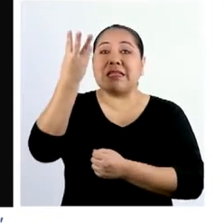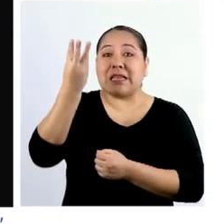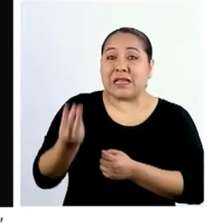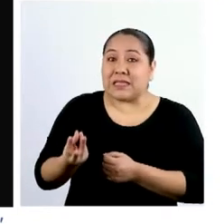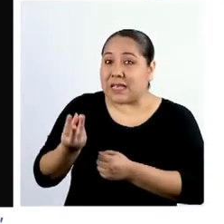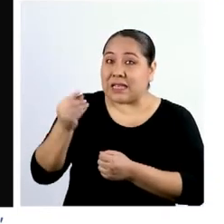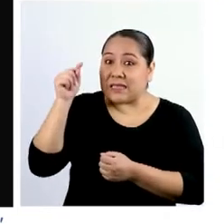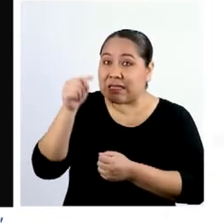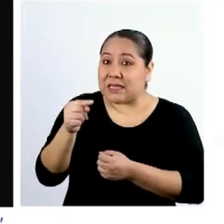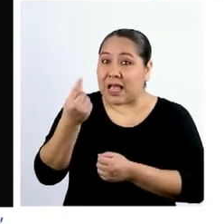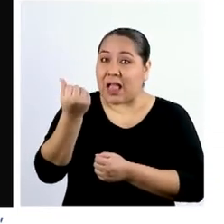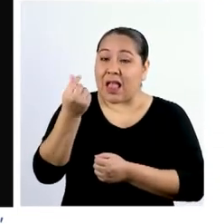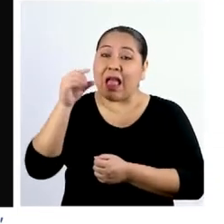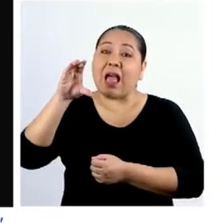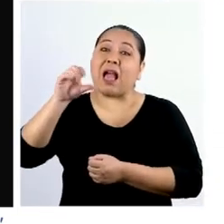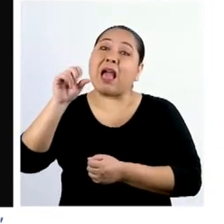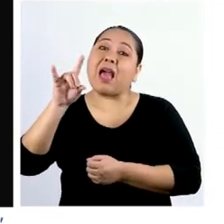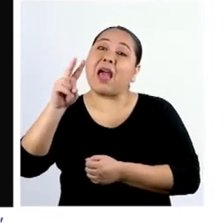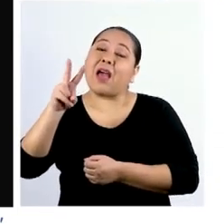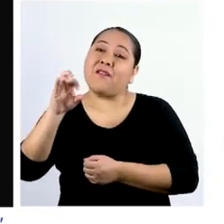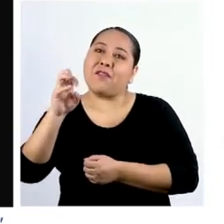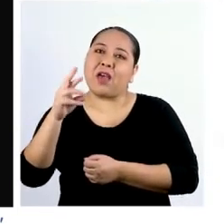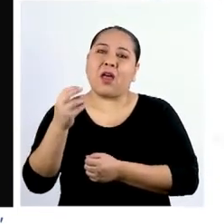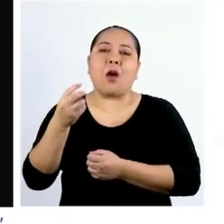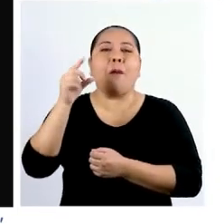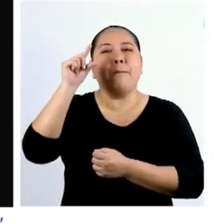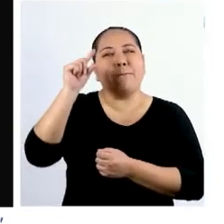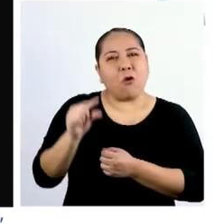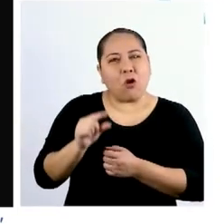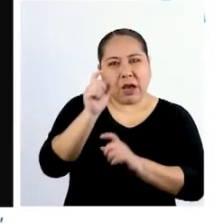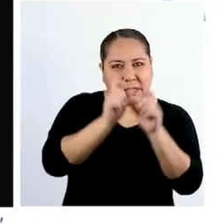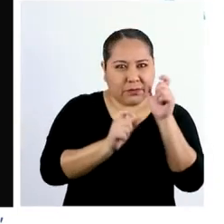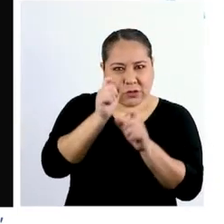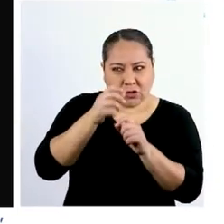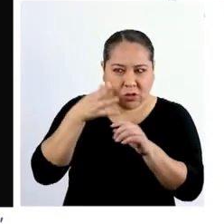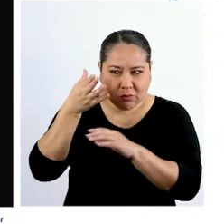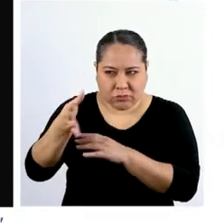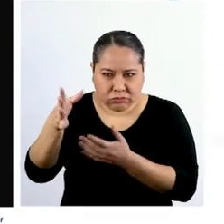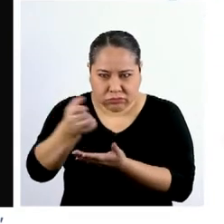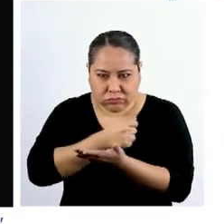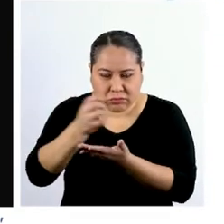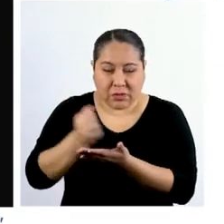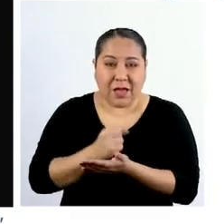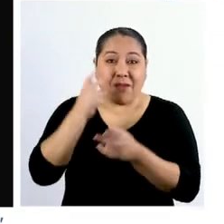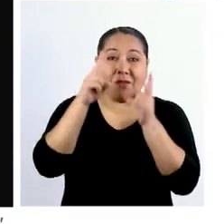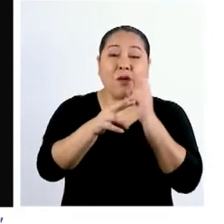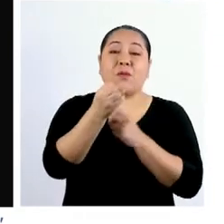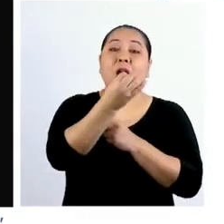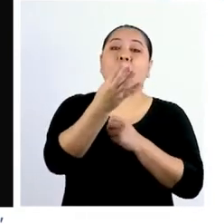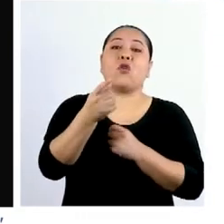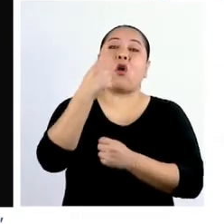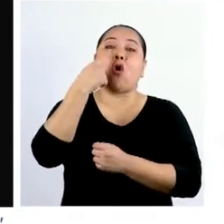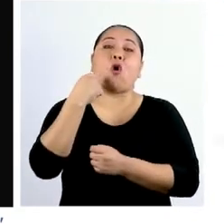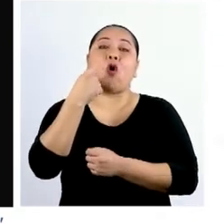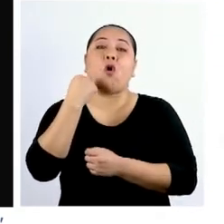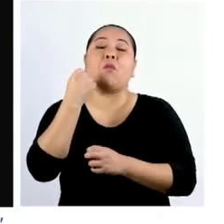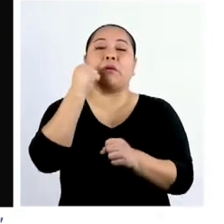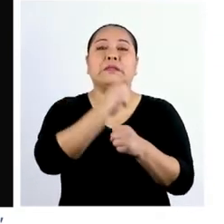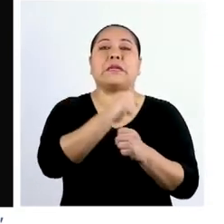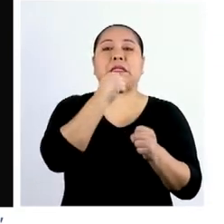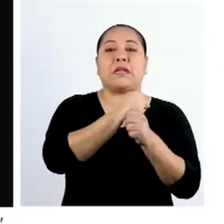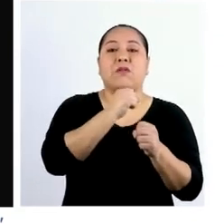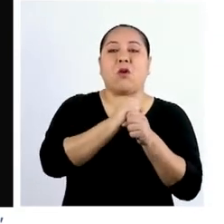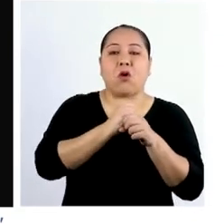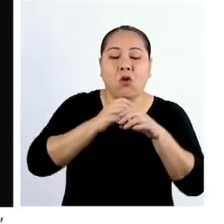del caviar se debe en mucho a la falta de mano de obra para obtenerlo. Aquí claramente vemos a algunos caballeros que están